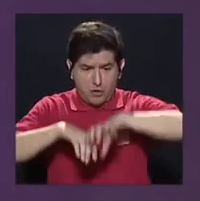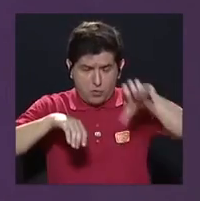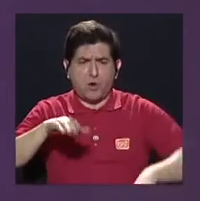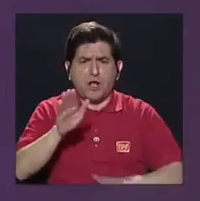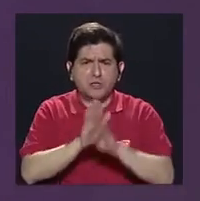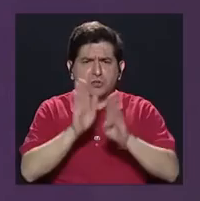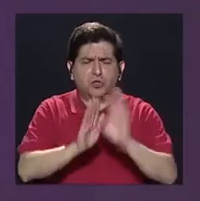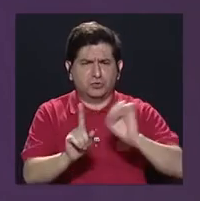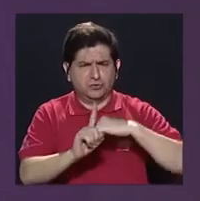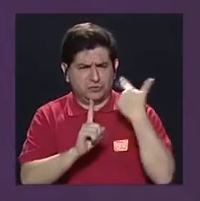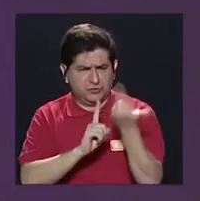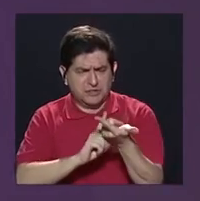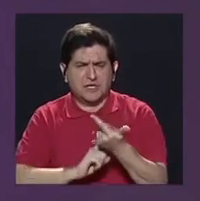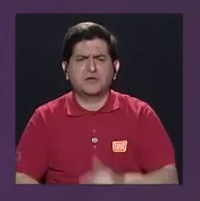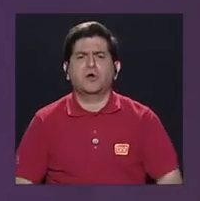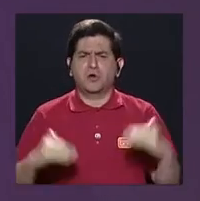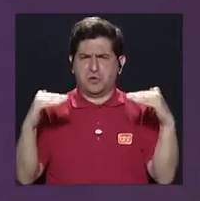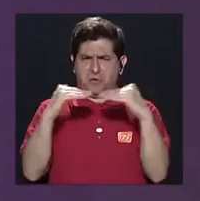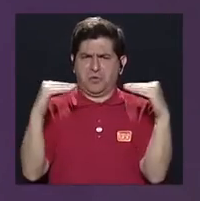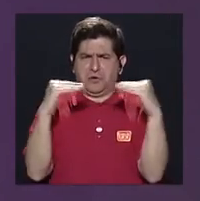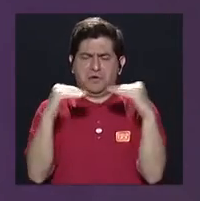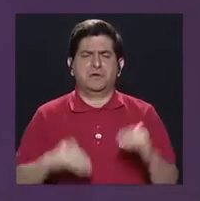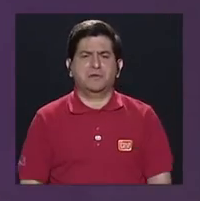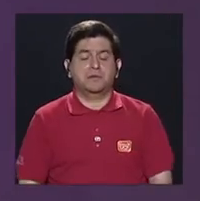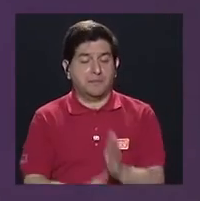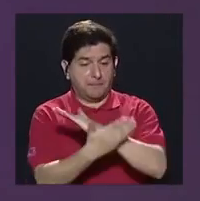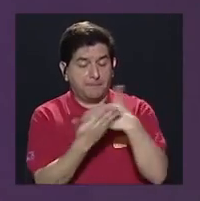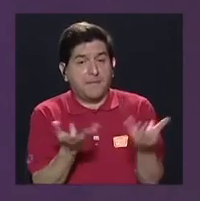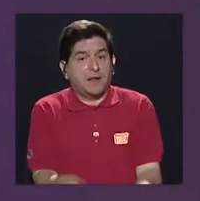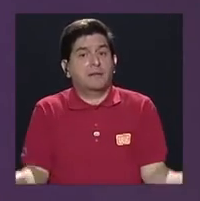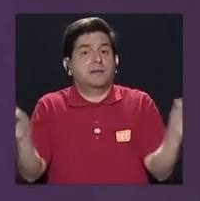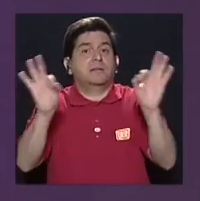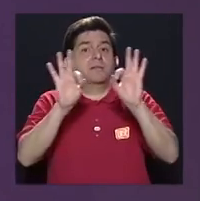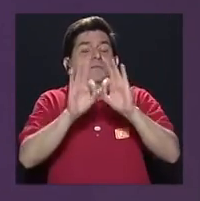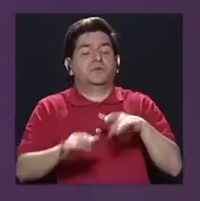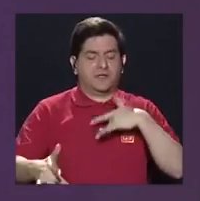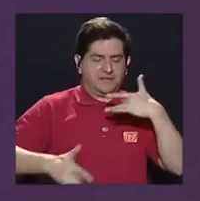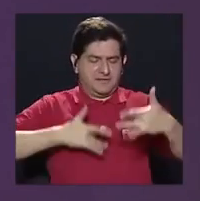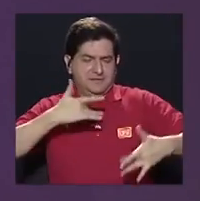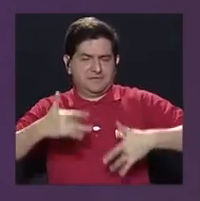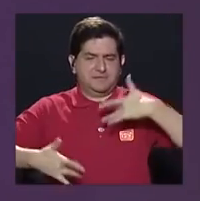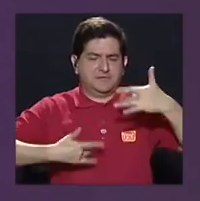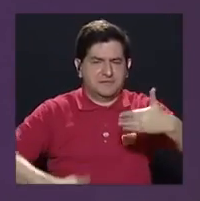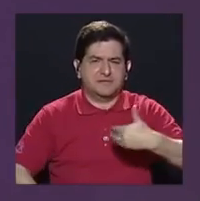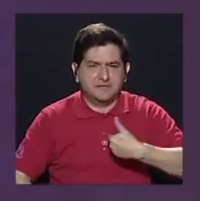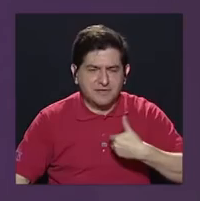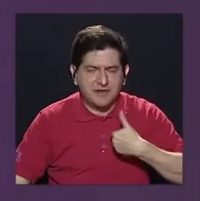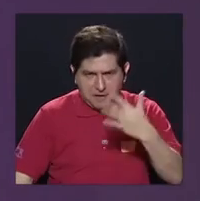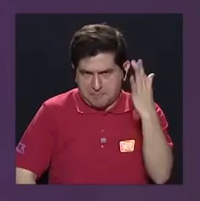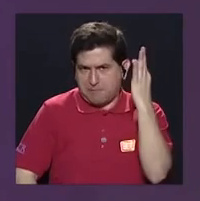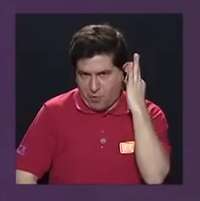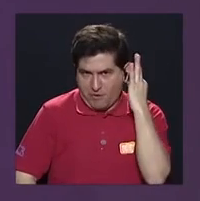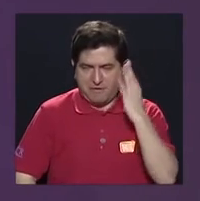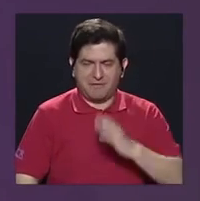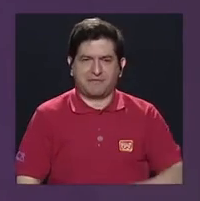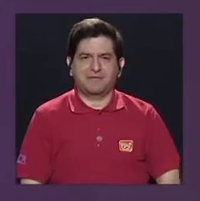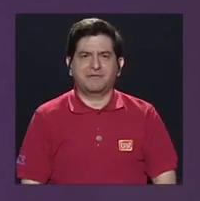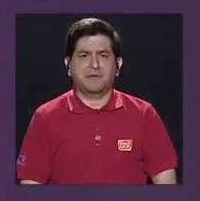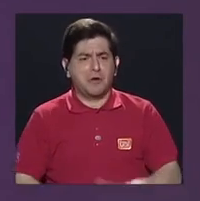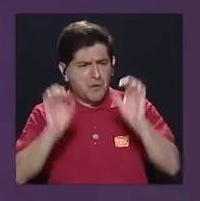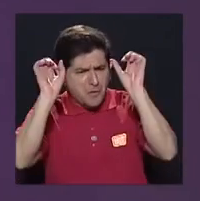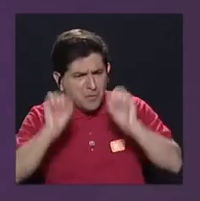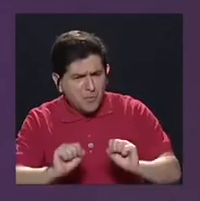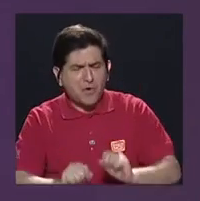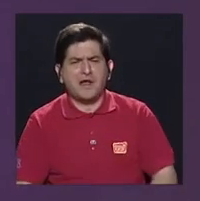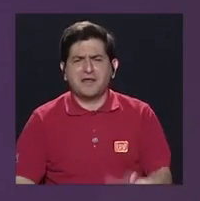desarrollo social y en equidad. Y una parte muy importante quizá es la sensibilización que la mujer pueda tener y le pueda